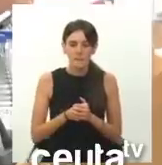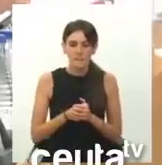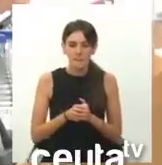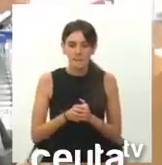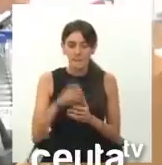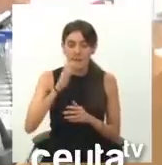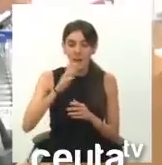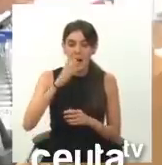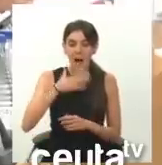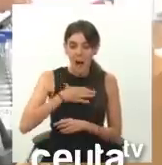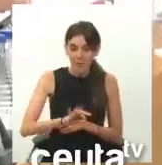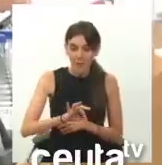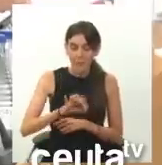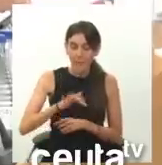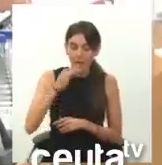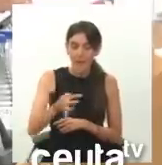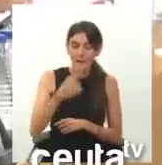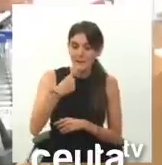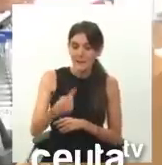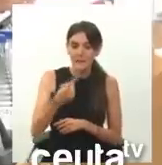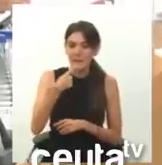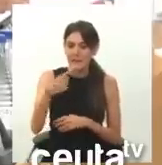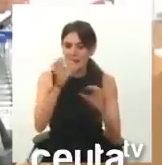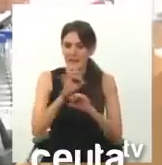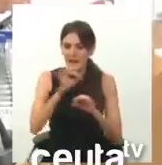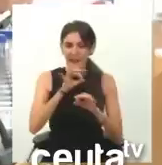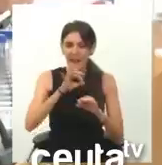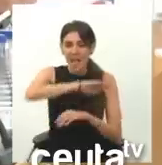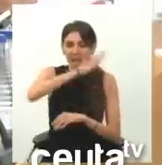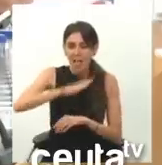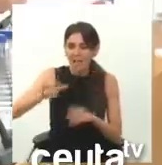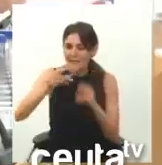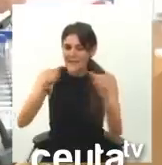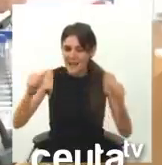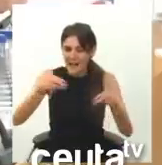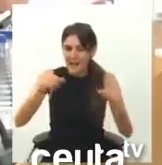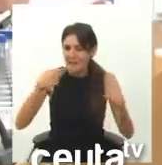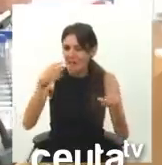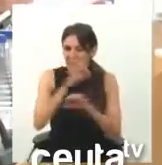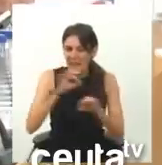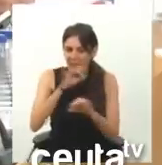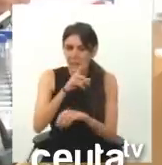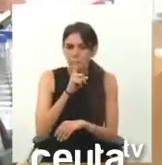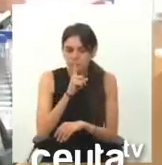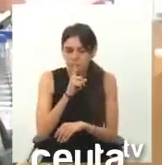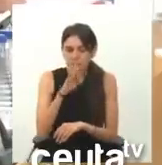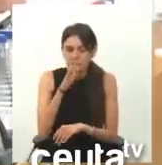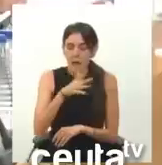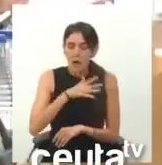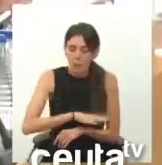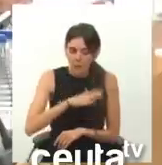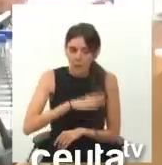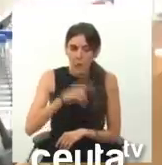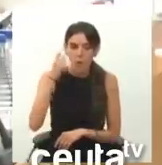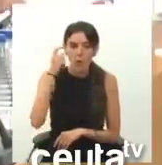Por supuesto, usted no dice nada del Sáhara, es que lo omite completamente. Vamos a ver, señor Mustafa,